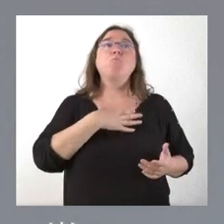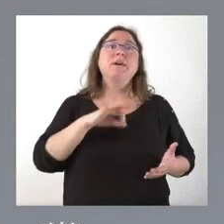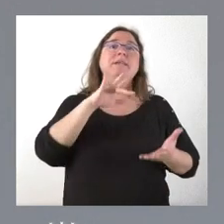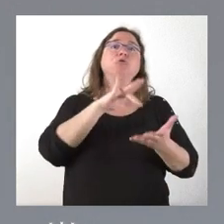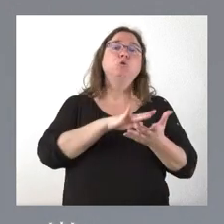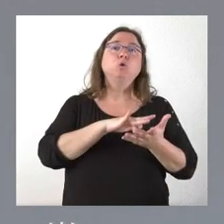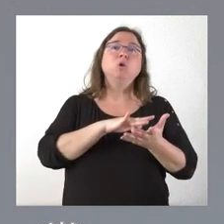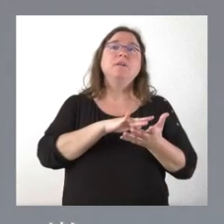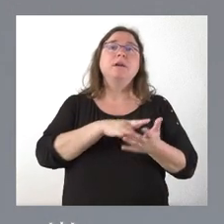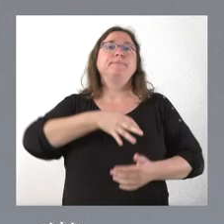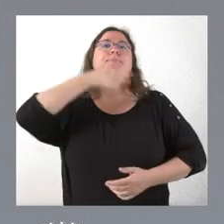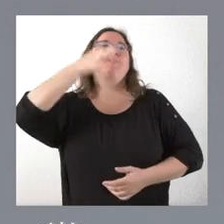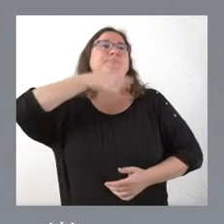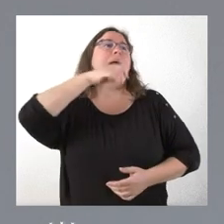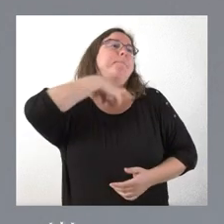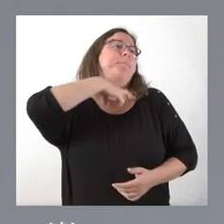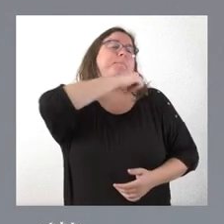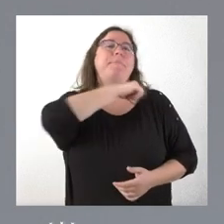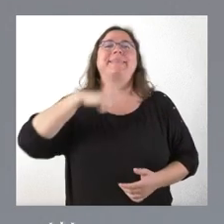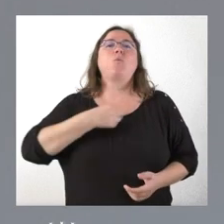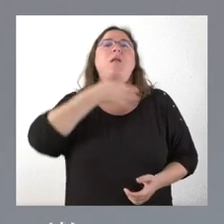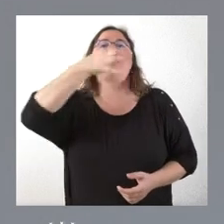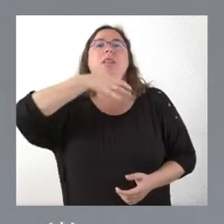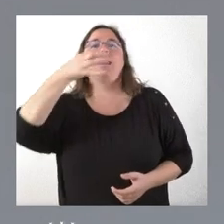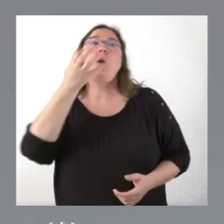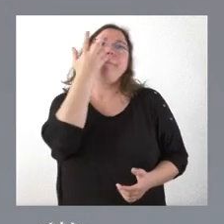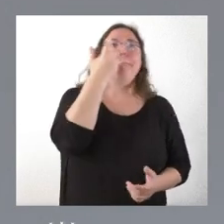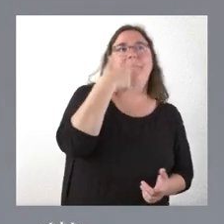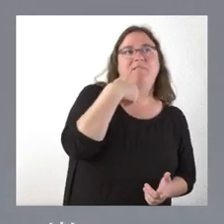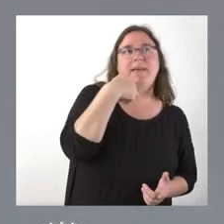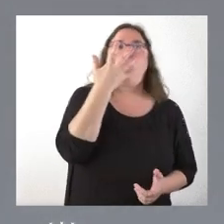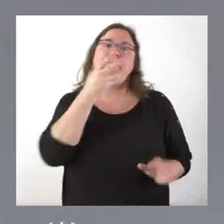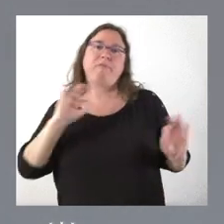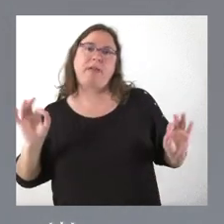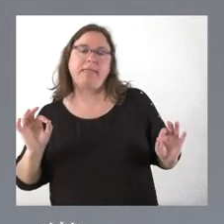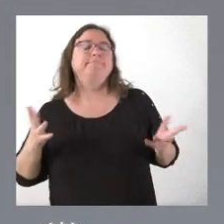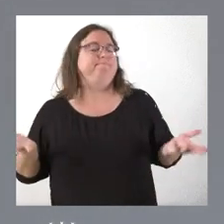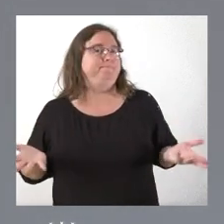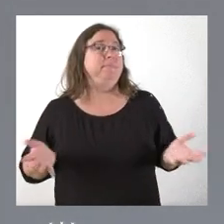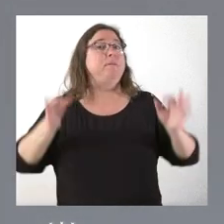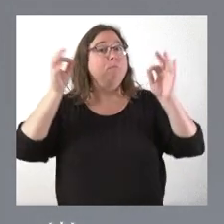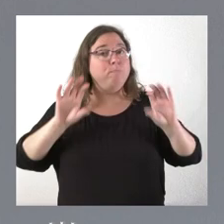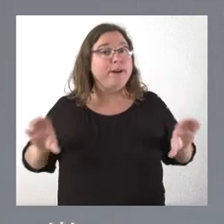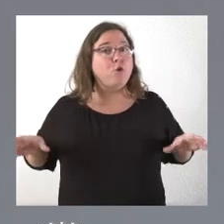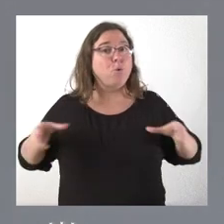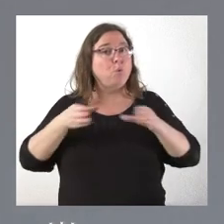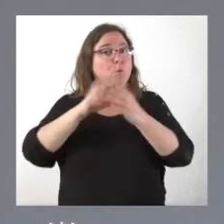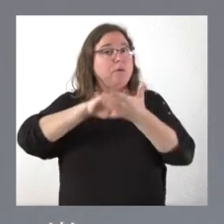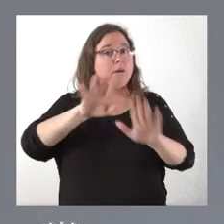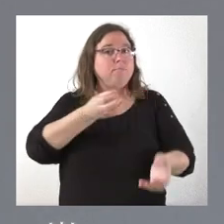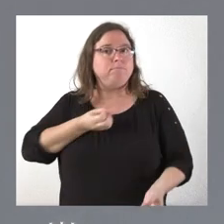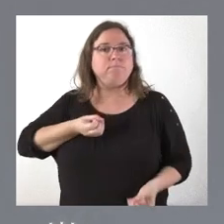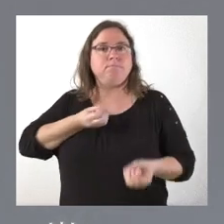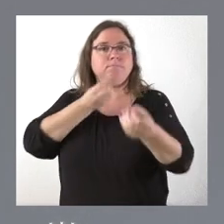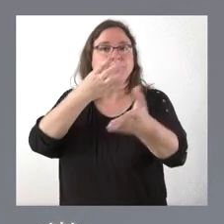manifestaciones personales, lo que yo prefiero o lo que yo dejo de preferir. Pero la Junta no podía manifestarse